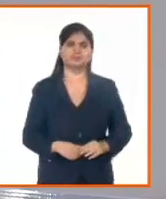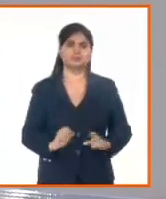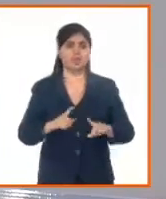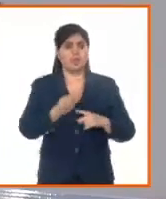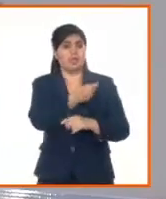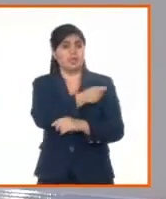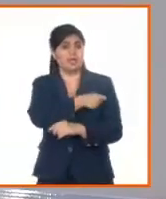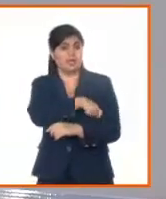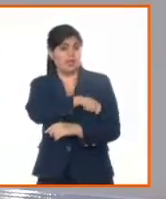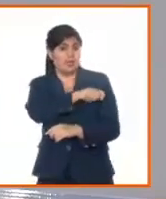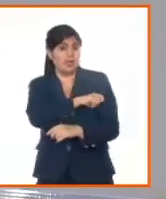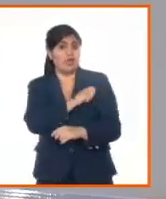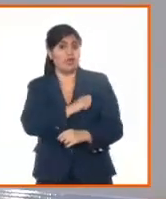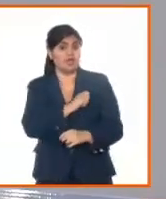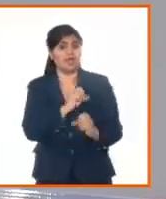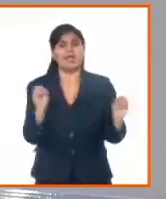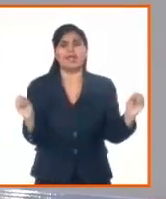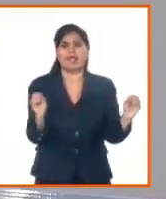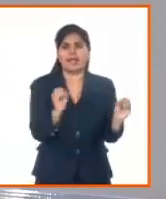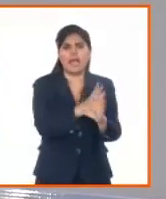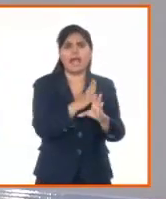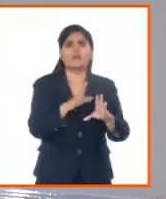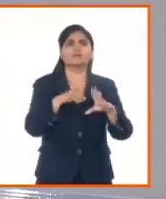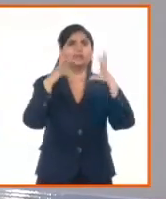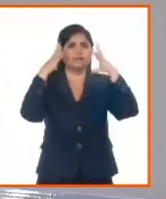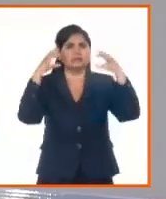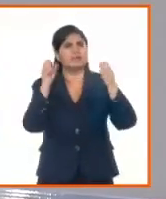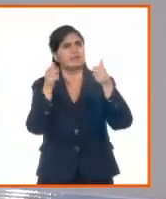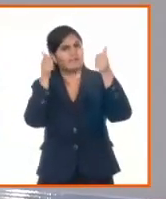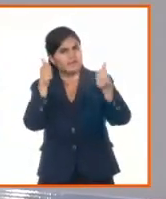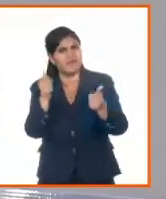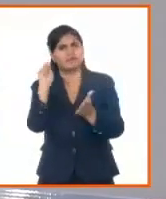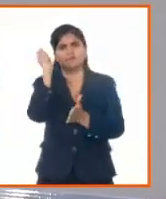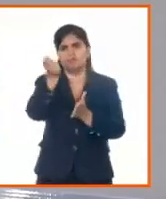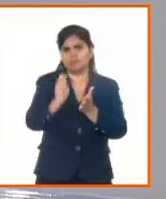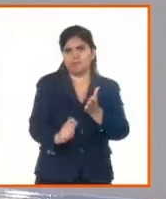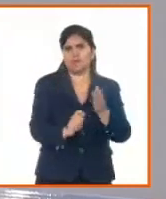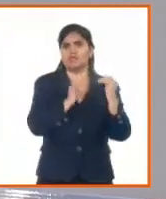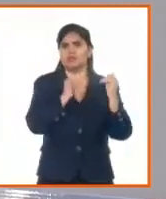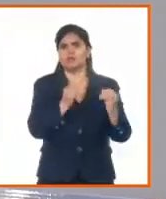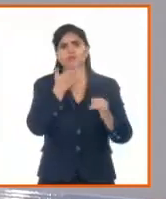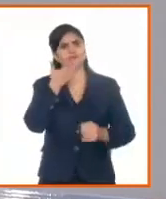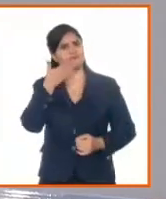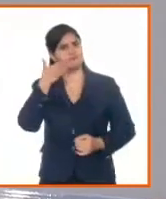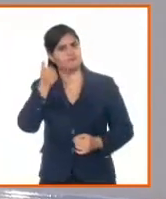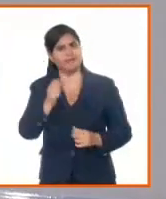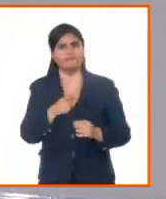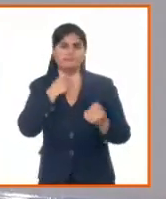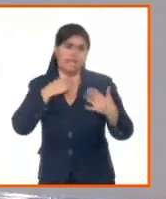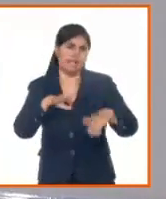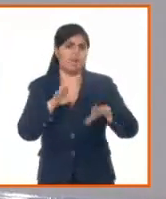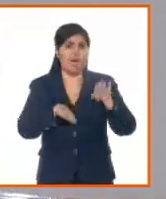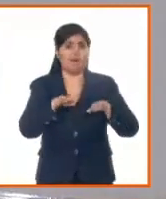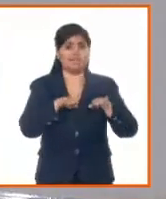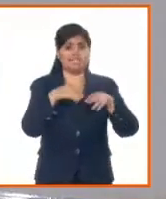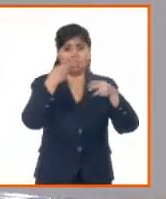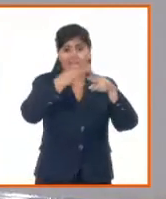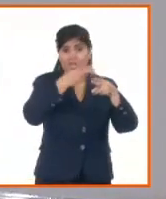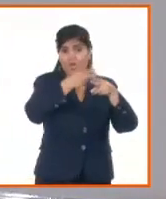que se haga bien y que las inscripciones se practiquen con la exactitud que llevan para que entonces tenga el efecto que